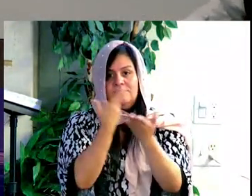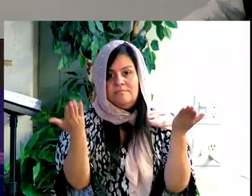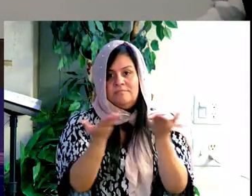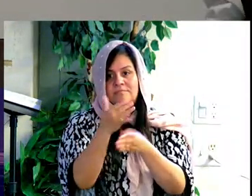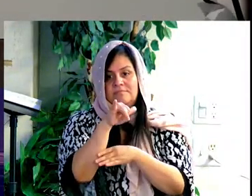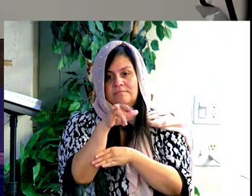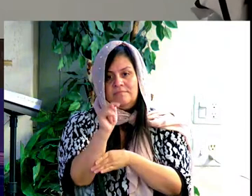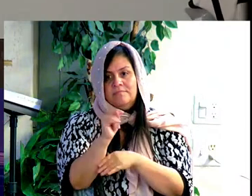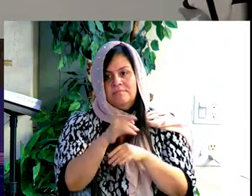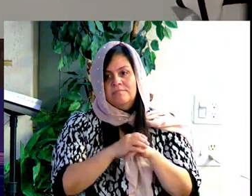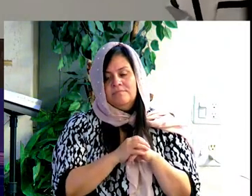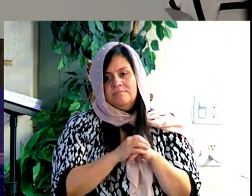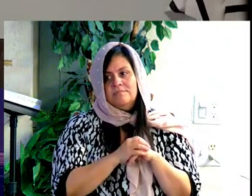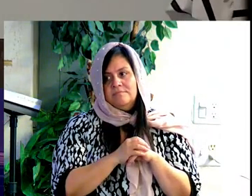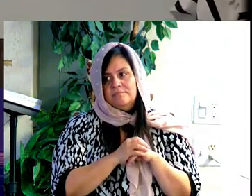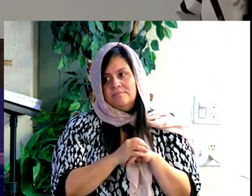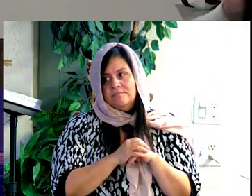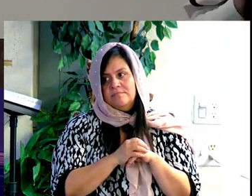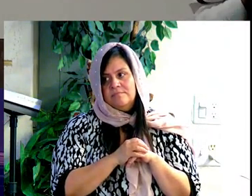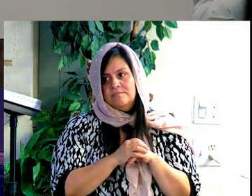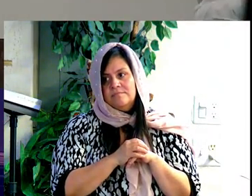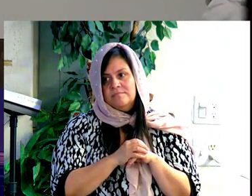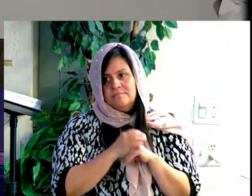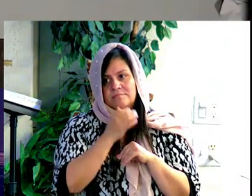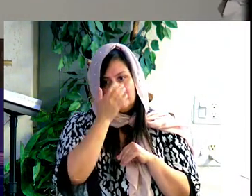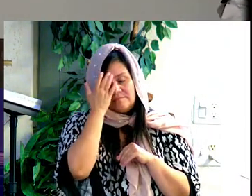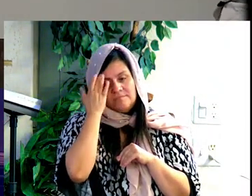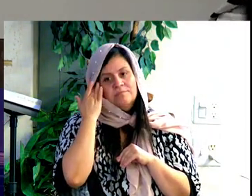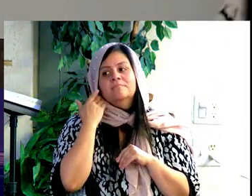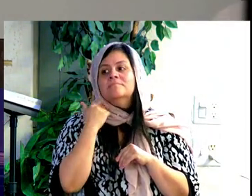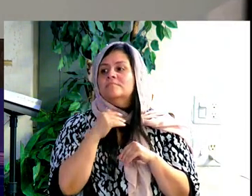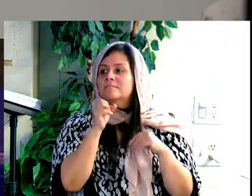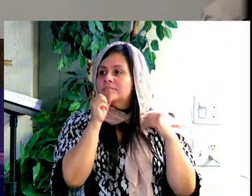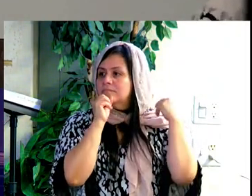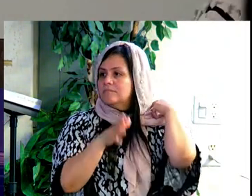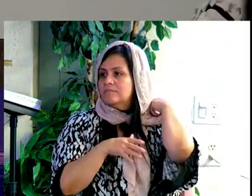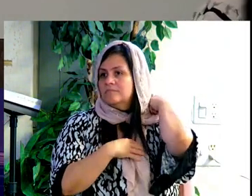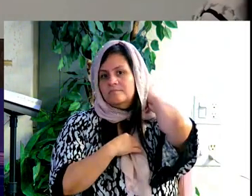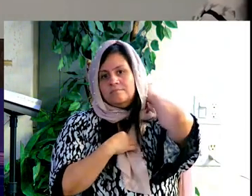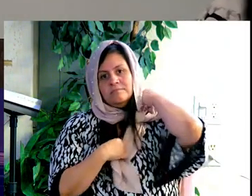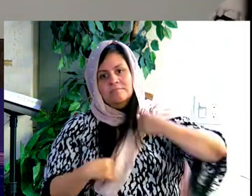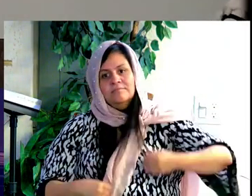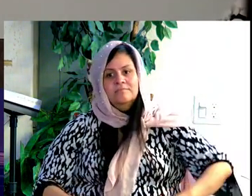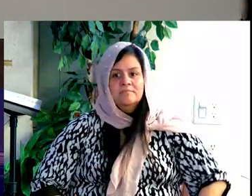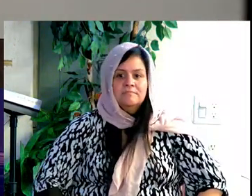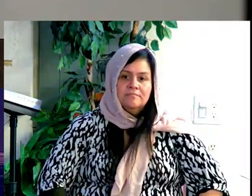Gracias por estar con nosotros en YouTube. Vamos a hacer unas bendiciones para cerrar.